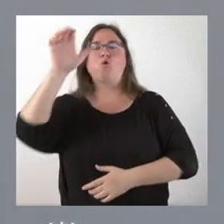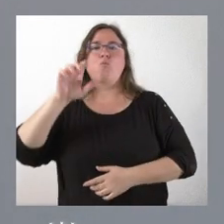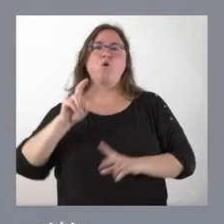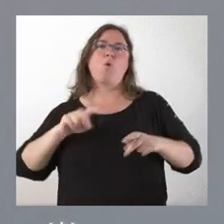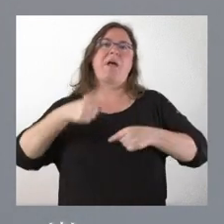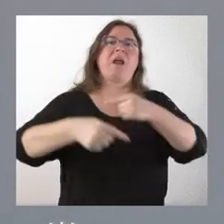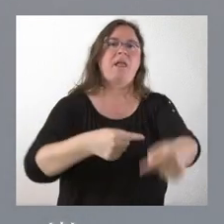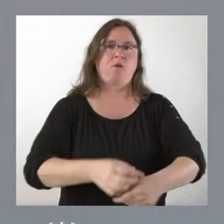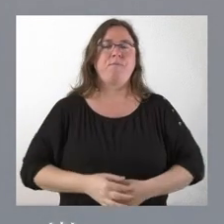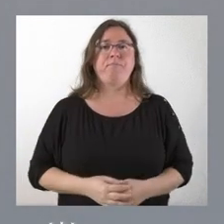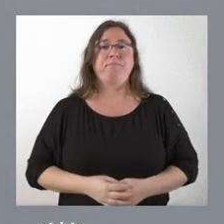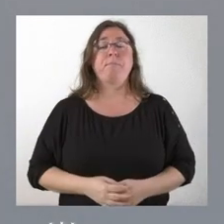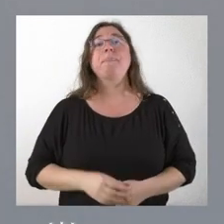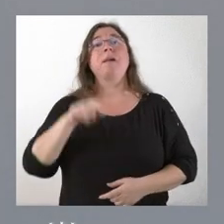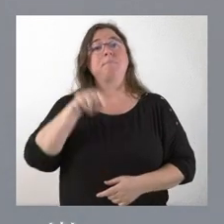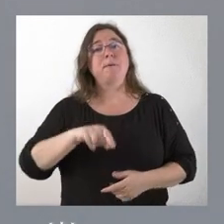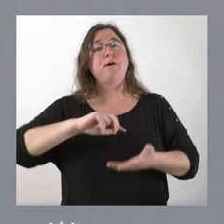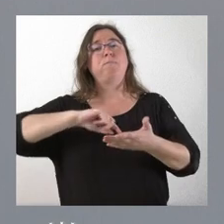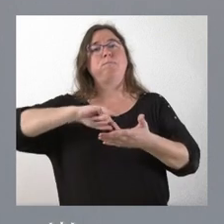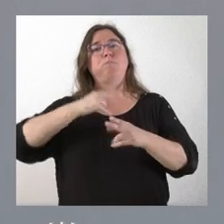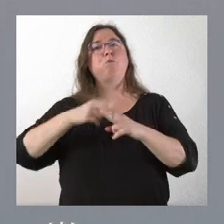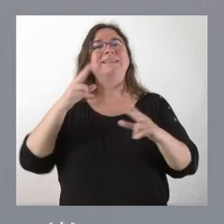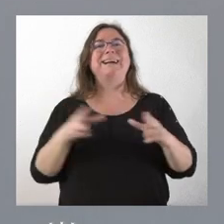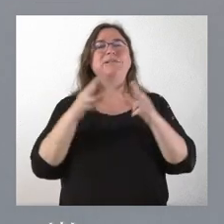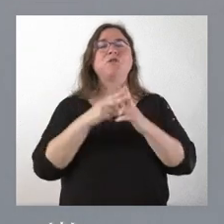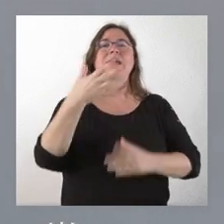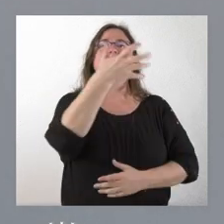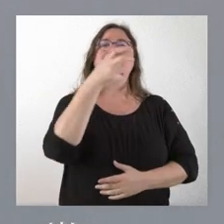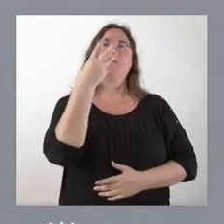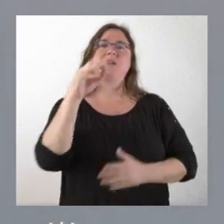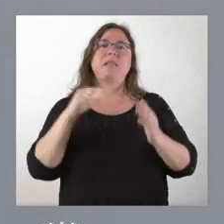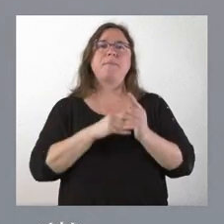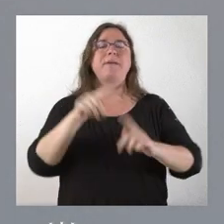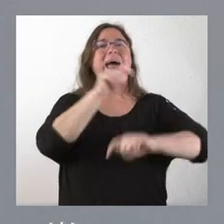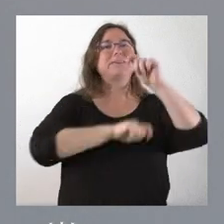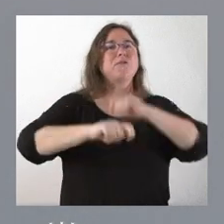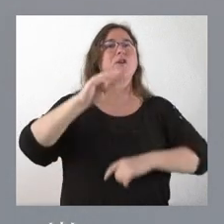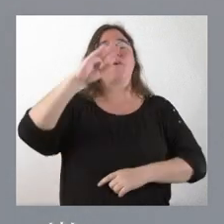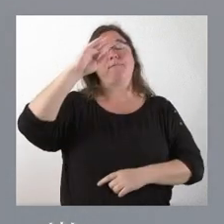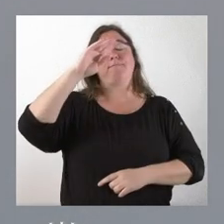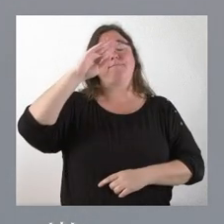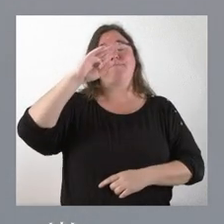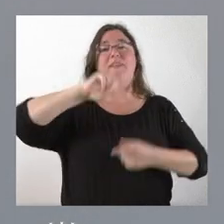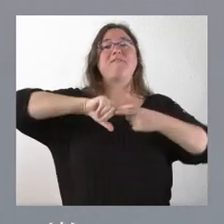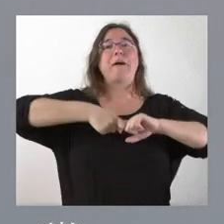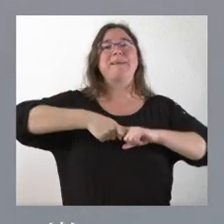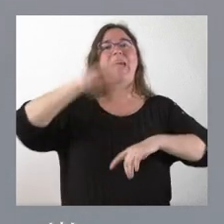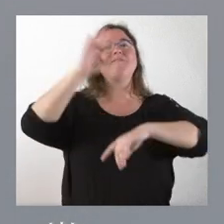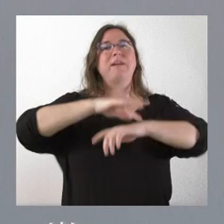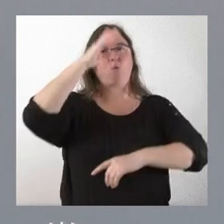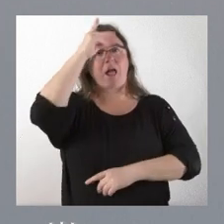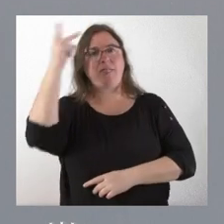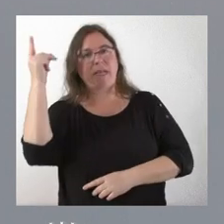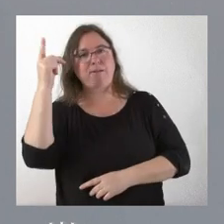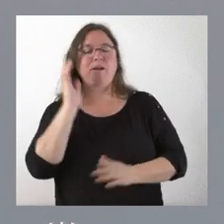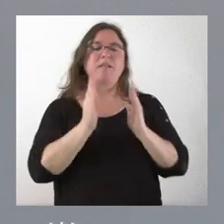En el ámbito de la política social, 550.000 euros para la Asociación de Familiares de Enfermos de Alzheimer, para mejorar el tratamiento